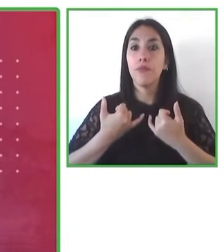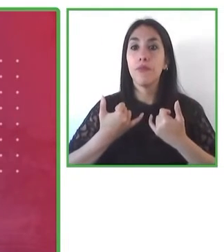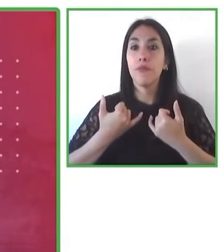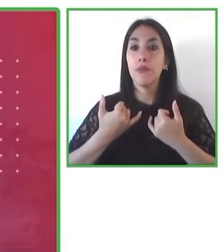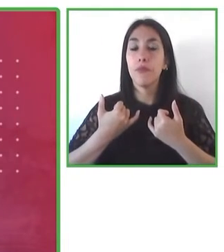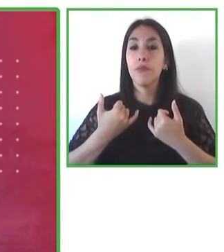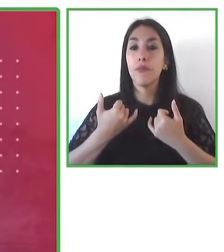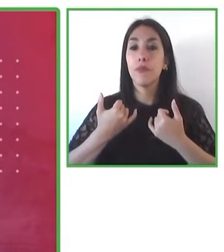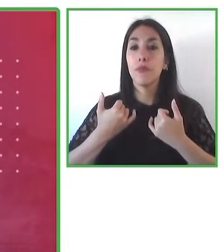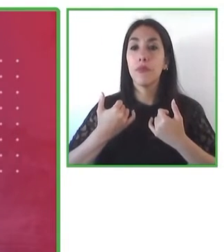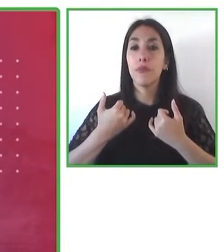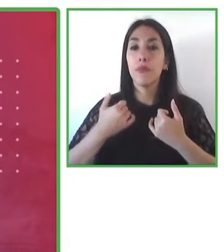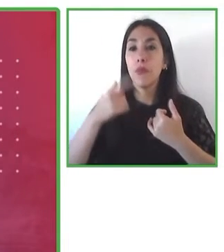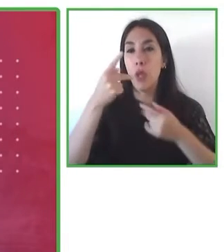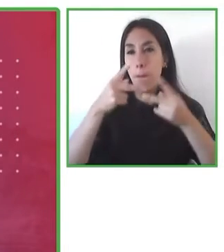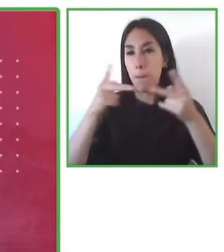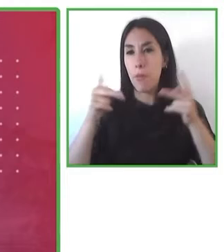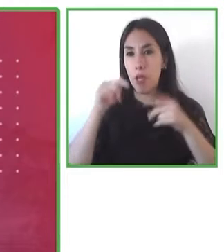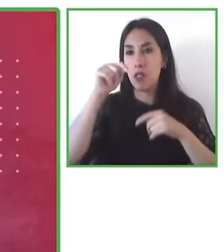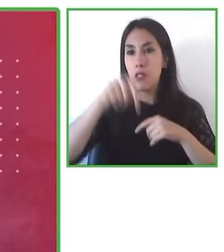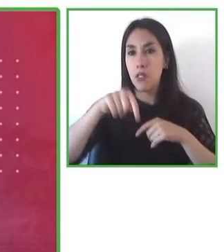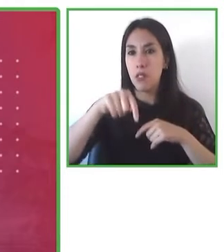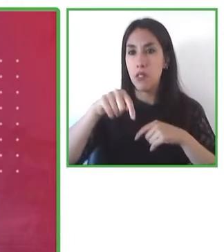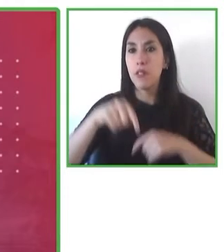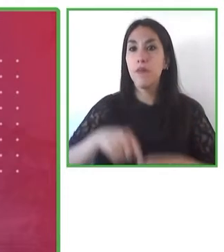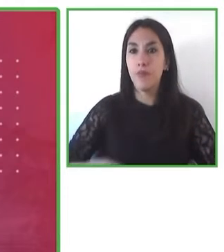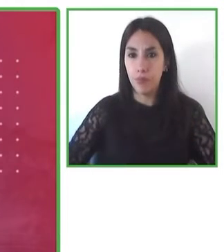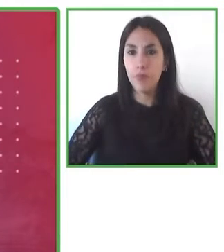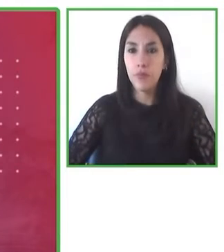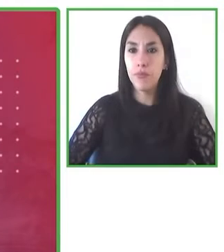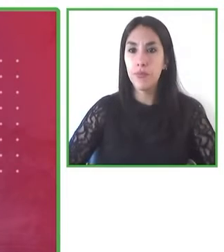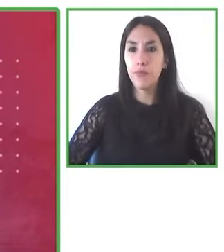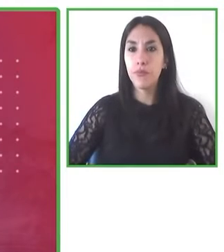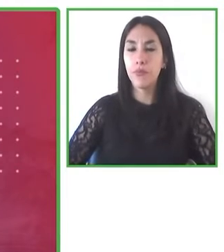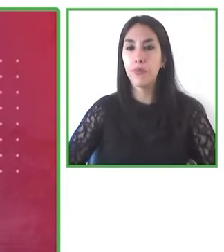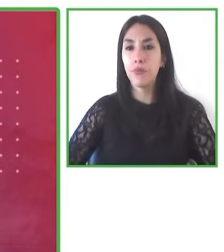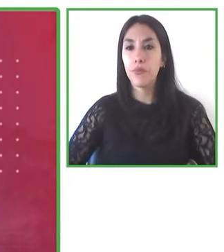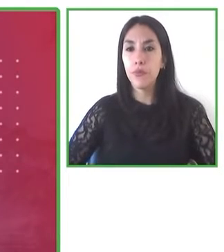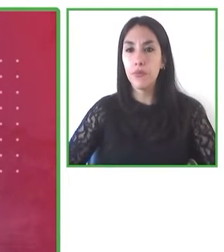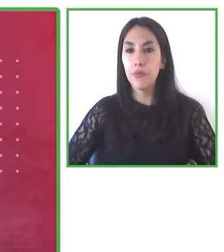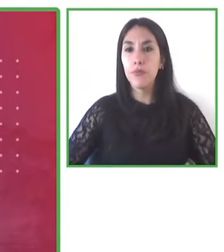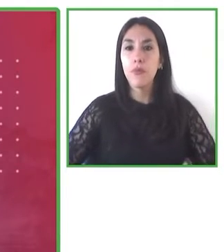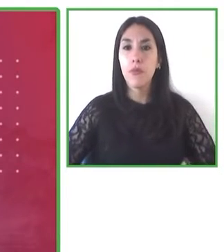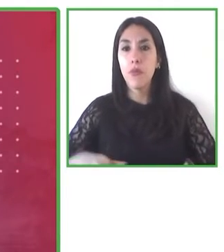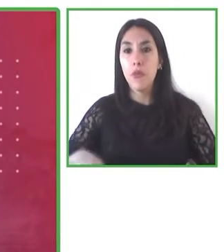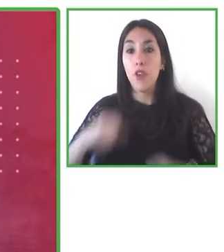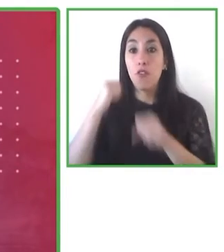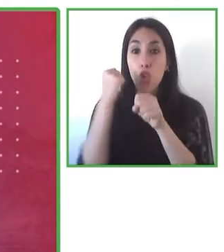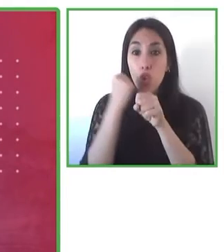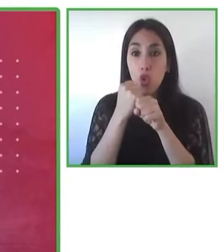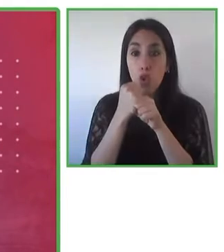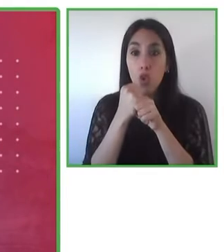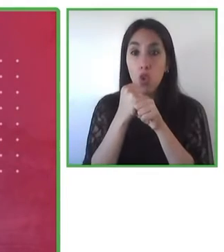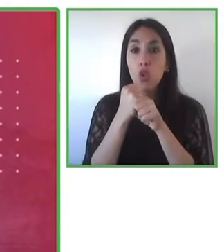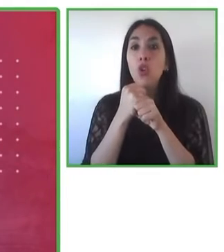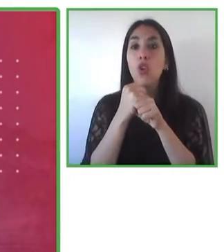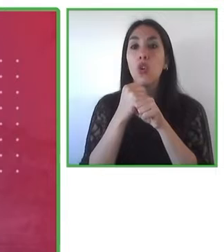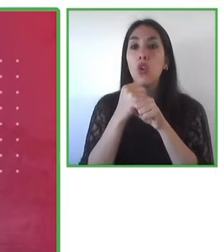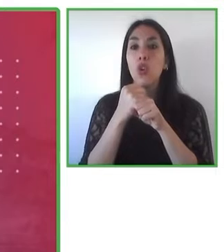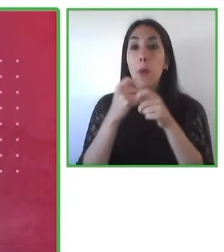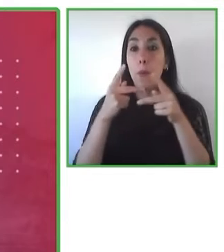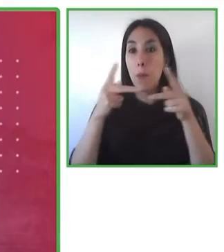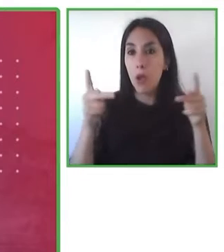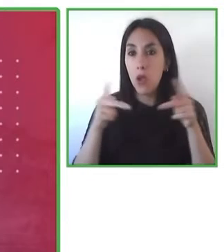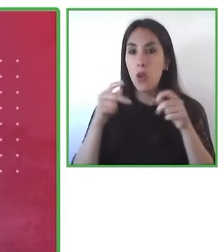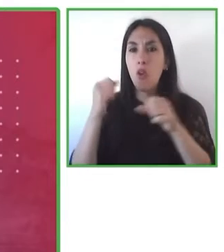establece obligaciones a los estados para incluir excepciones al copyright para libros